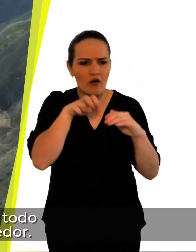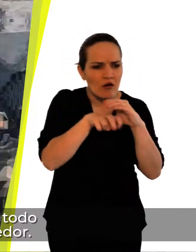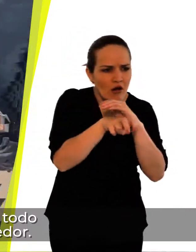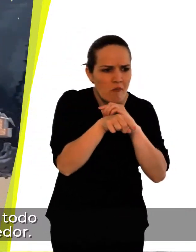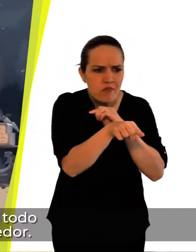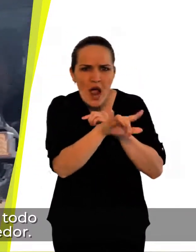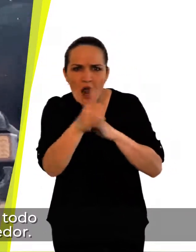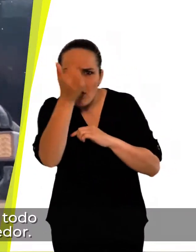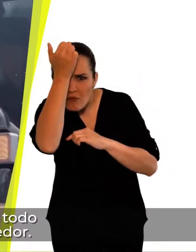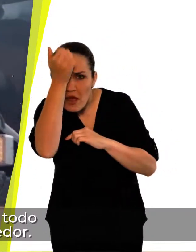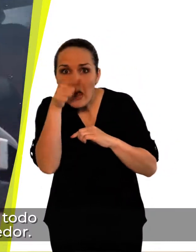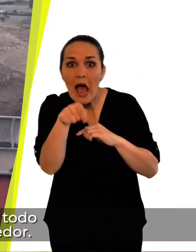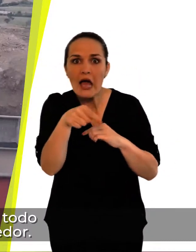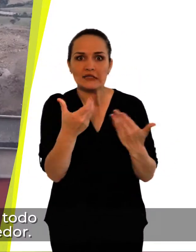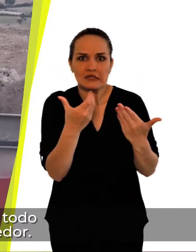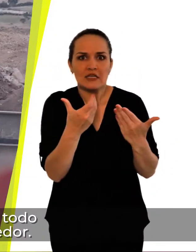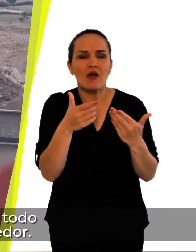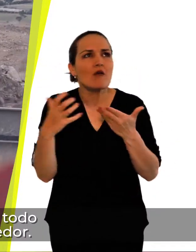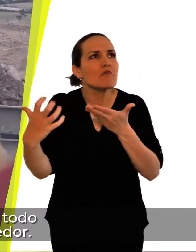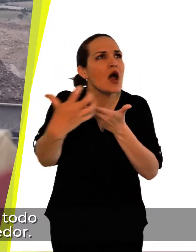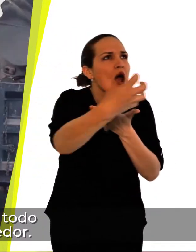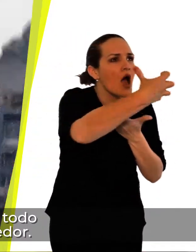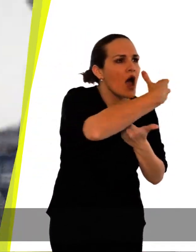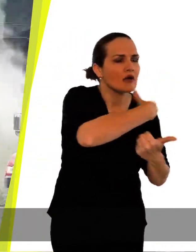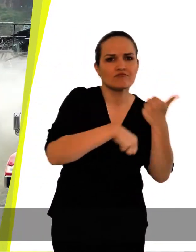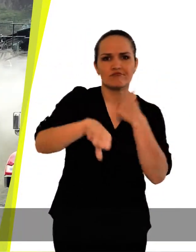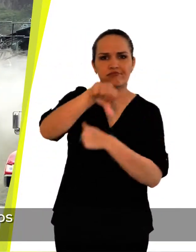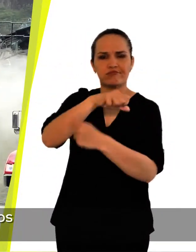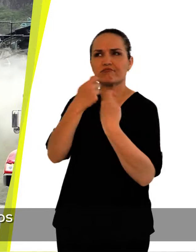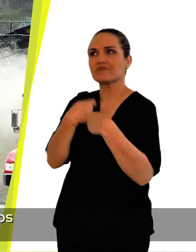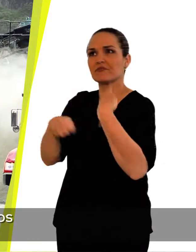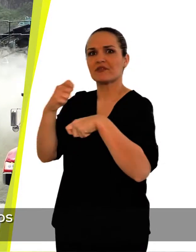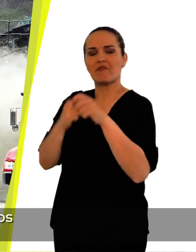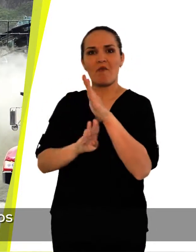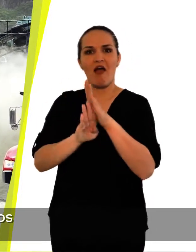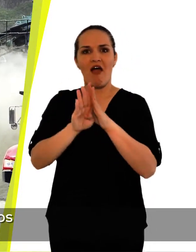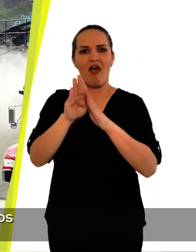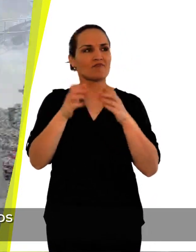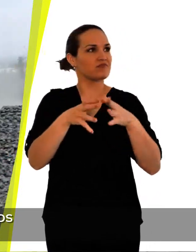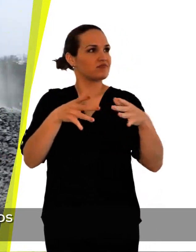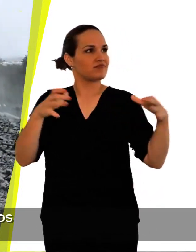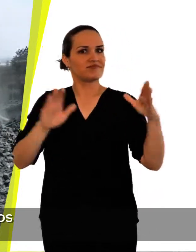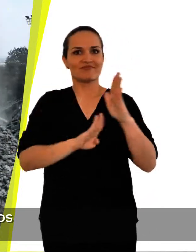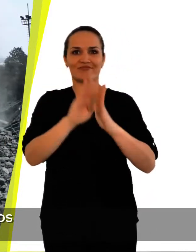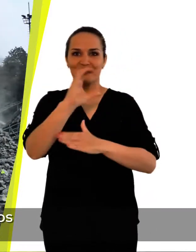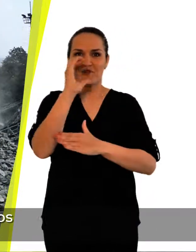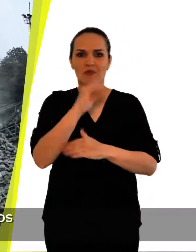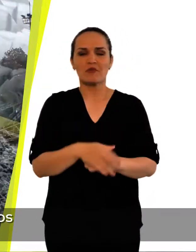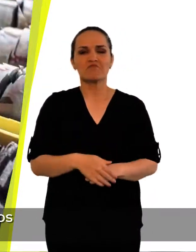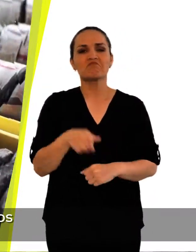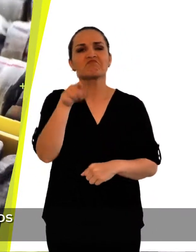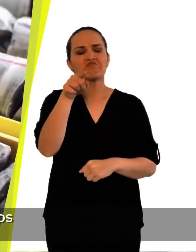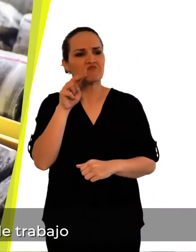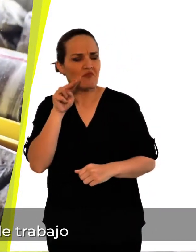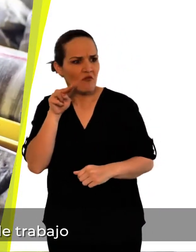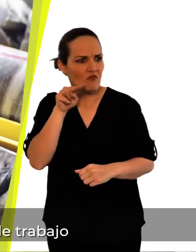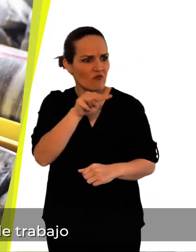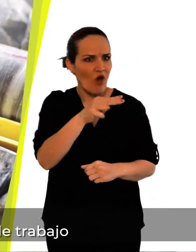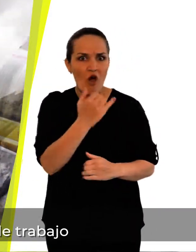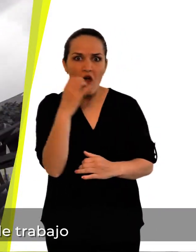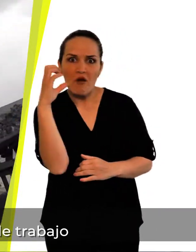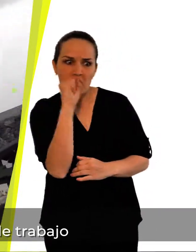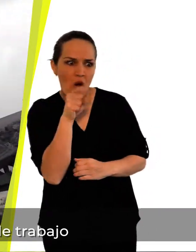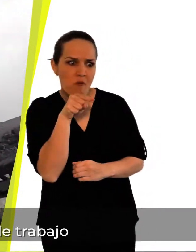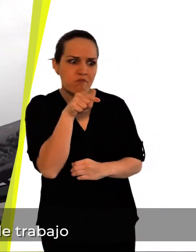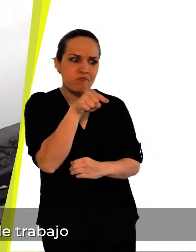así casi todo lo que vemos a nuestro alrededor. El lugar donde identificamos que existe un mineral se